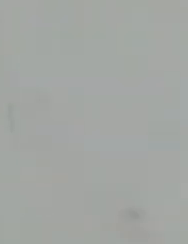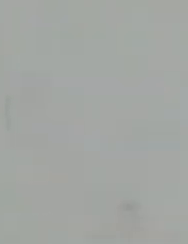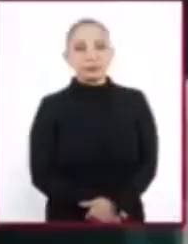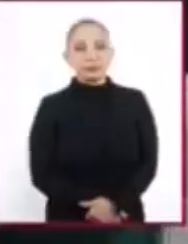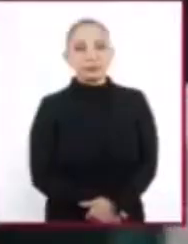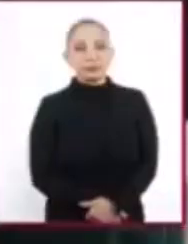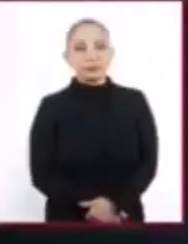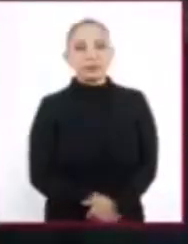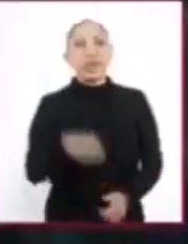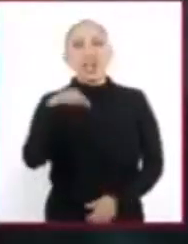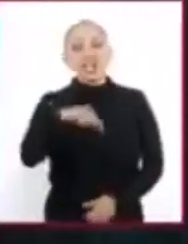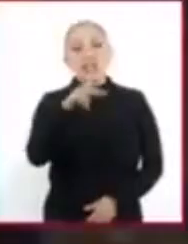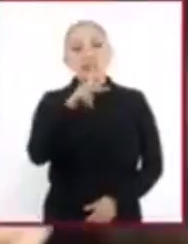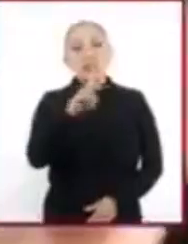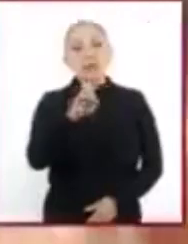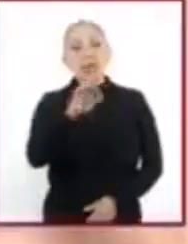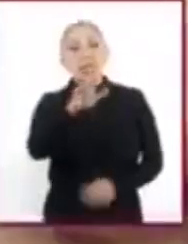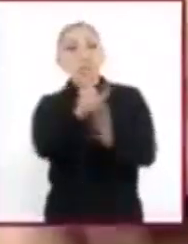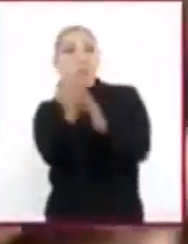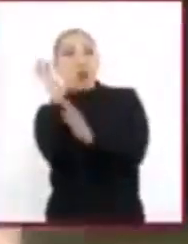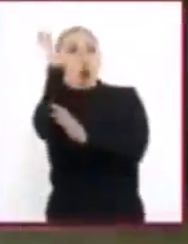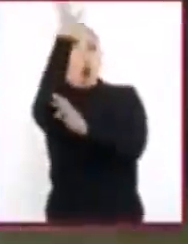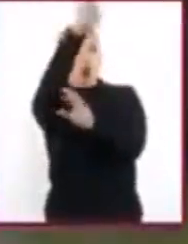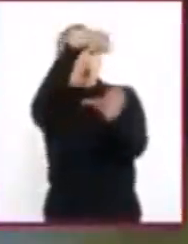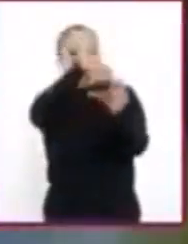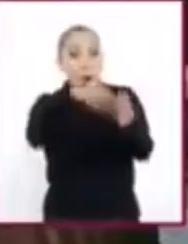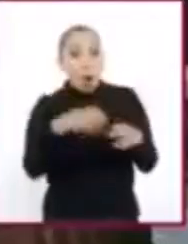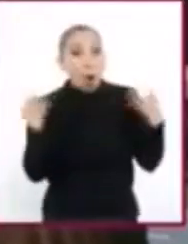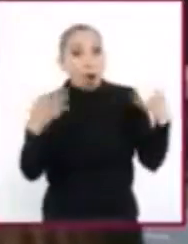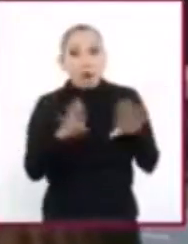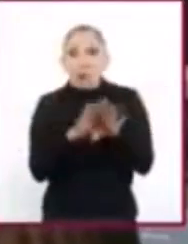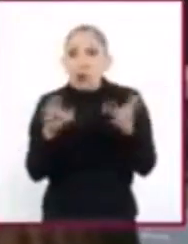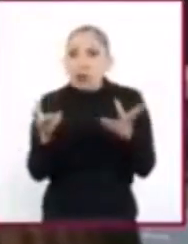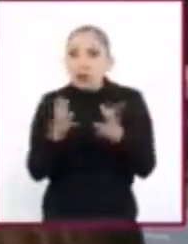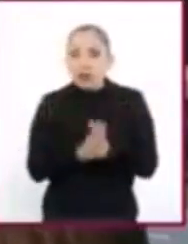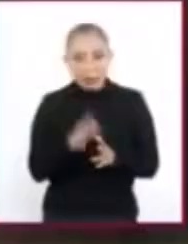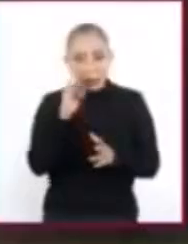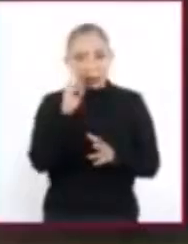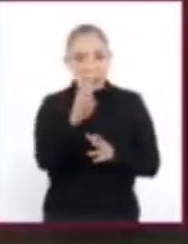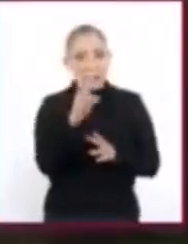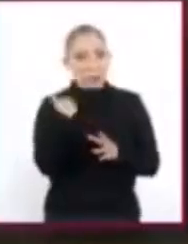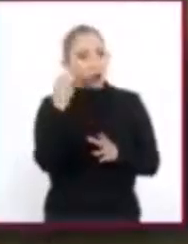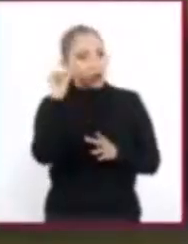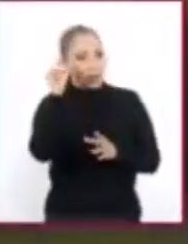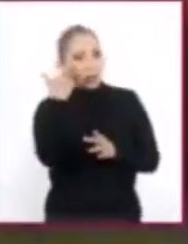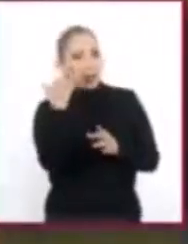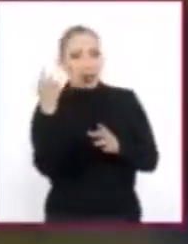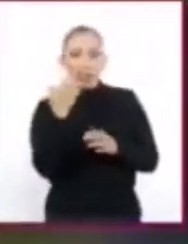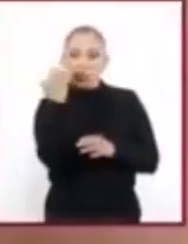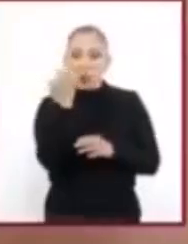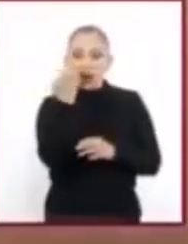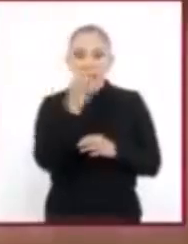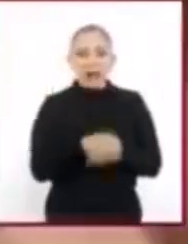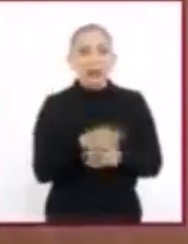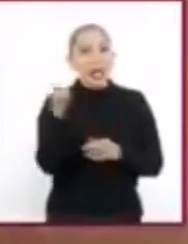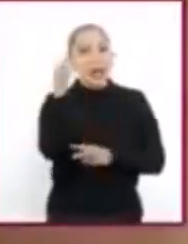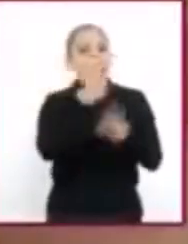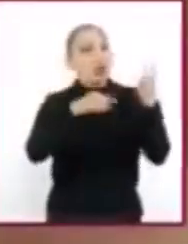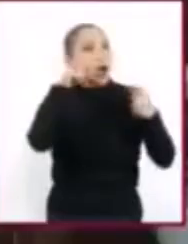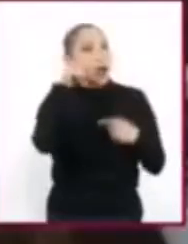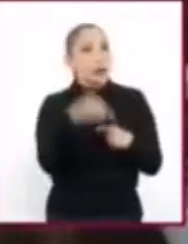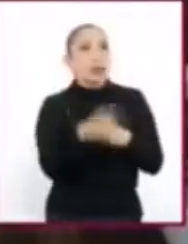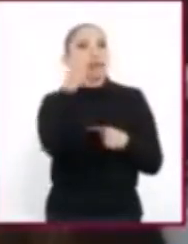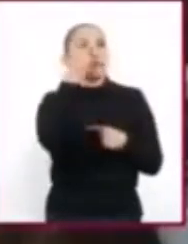Desde aquí, Pedro lo prensa tras la pelota. ¡Guau! ¿Y cómo lo consiguió? Bueno, ya ves que tiene poco tiempo de haber entrado a la escuela. Pues él vino aquí